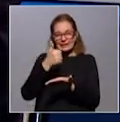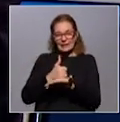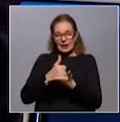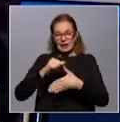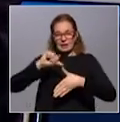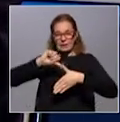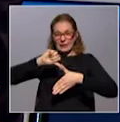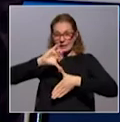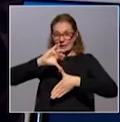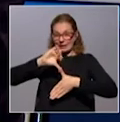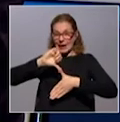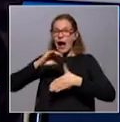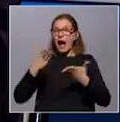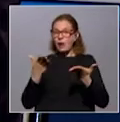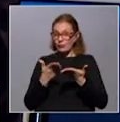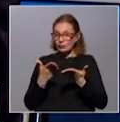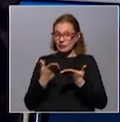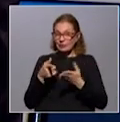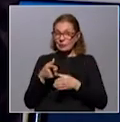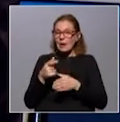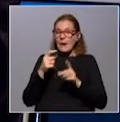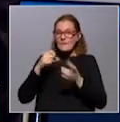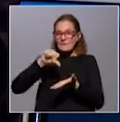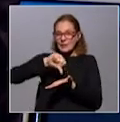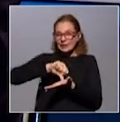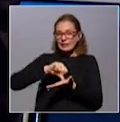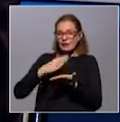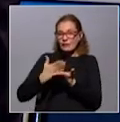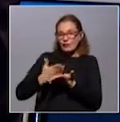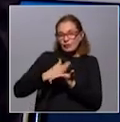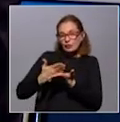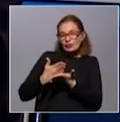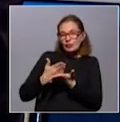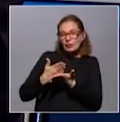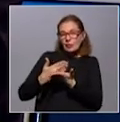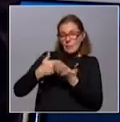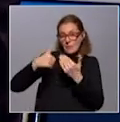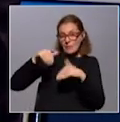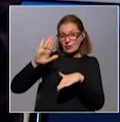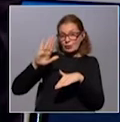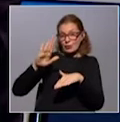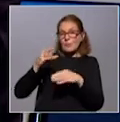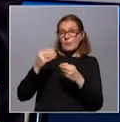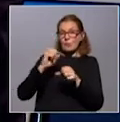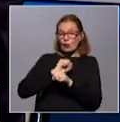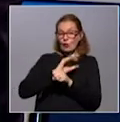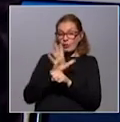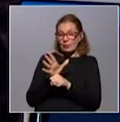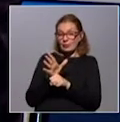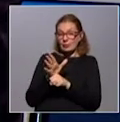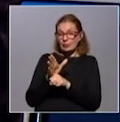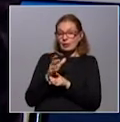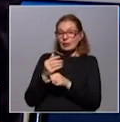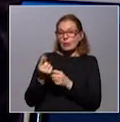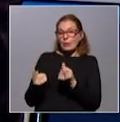América Latina. En particular, hay países que están fronterizos, que tienen mayor volumen de casos y tienen transmisión